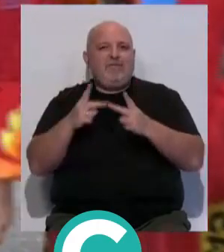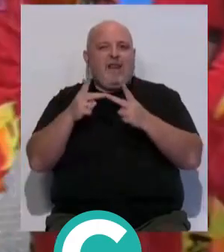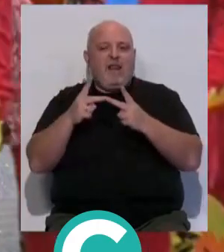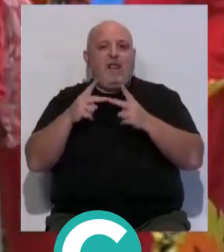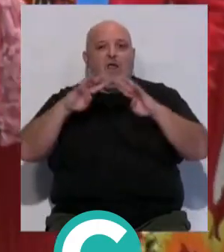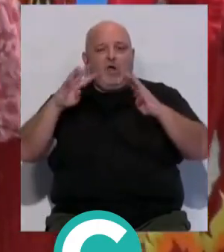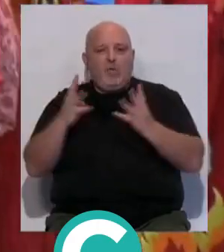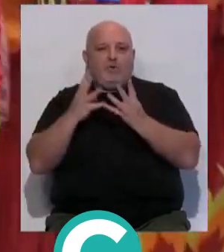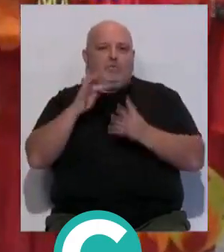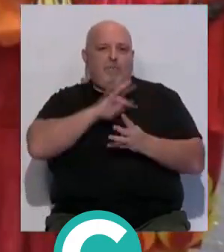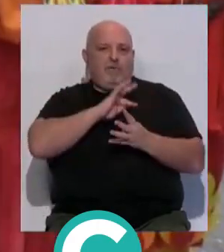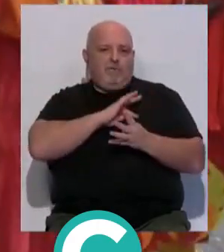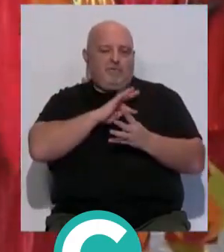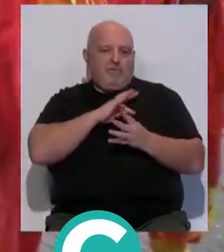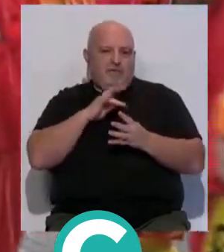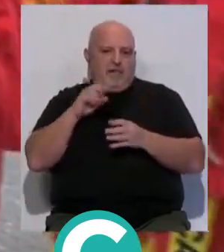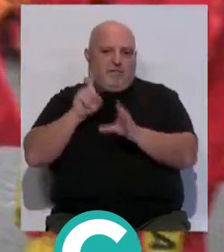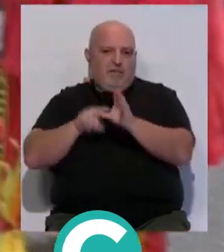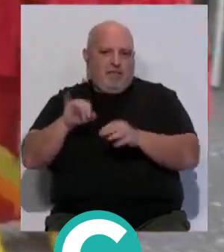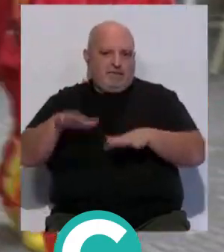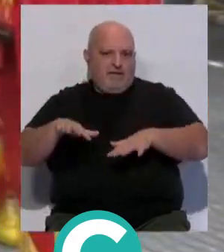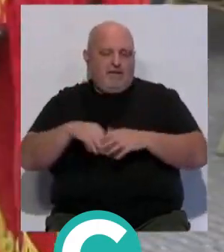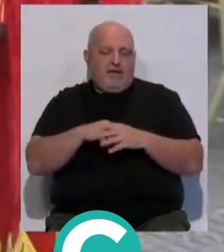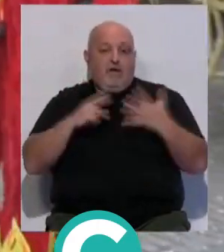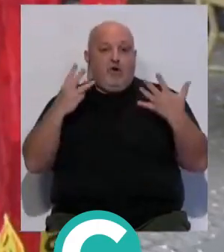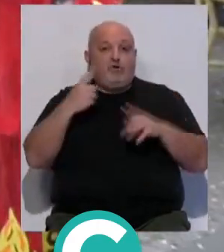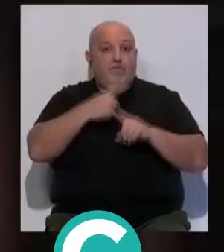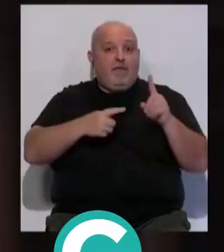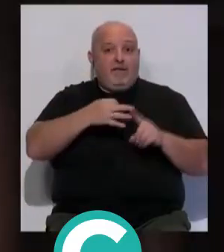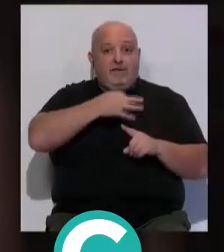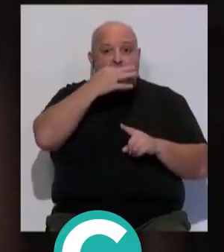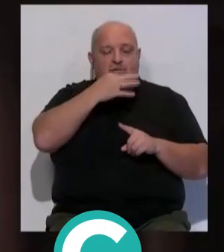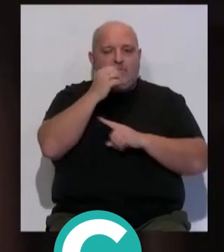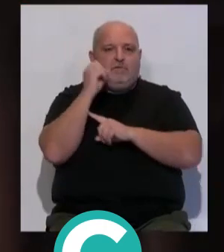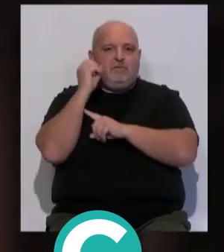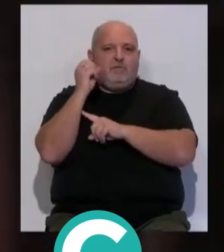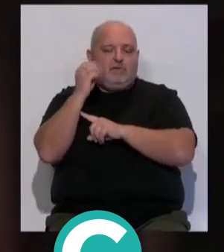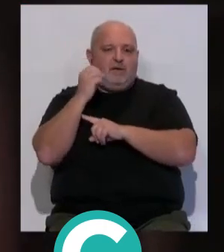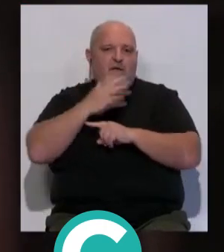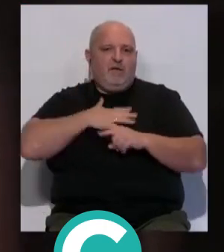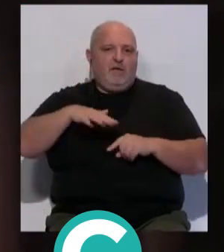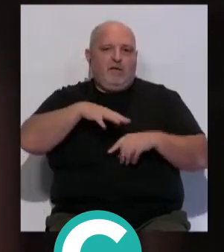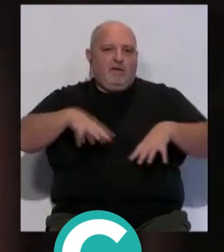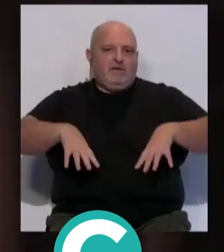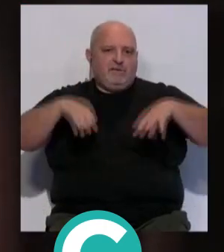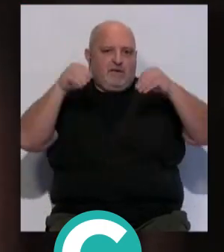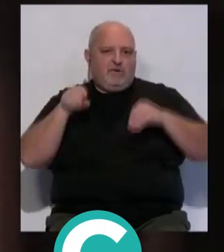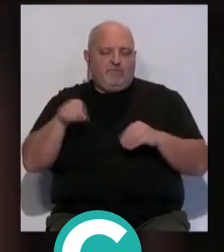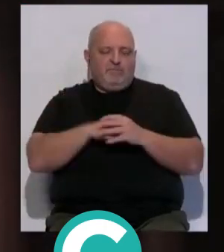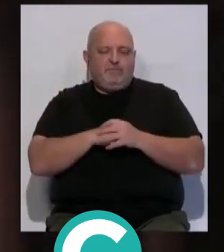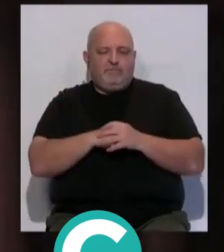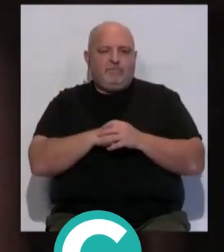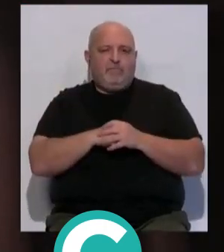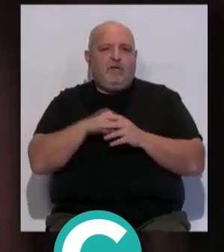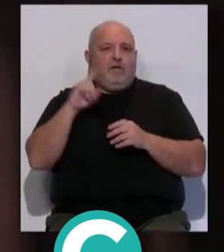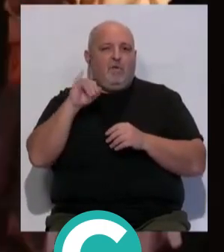y cuartos premios del concurso del Falla. A las 8 y media tuvo lugar el pregón del carnaval en la plaza de San Antonio. El